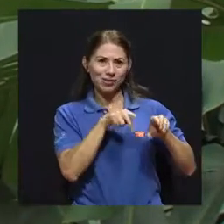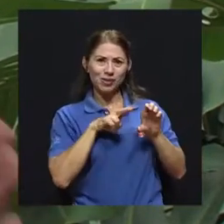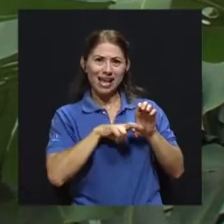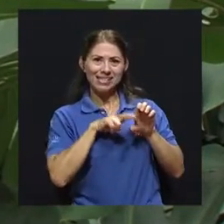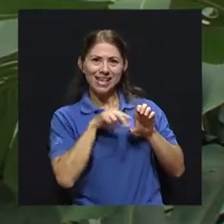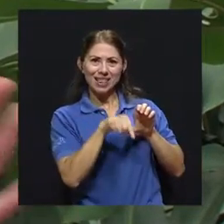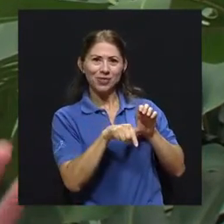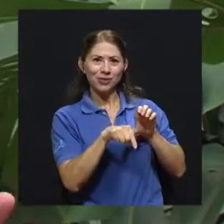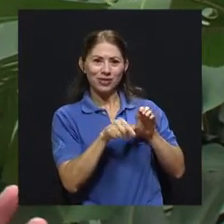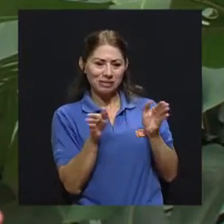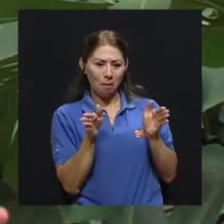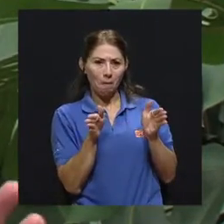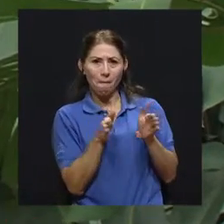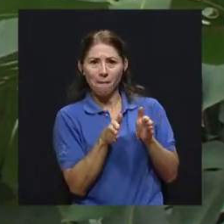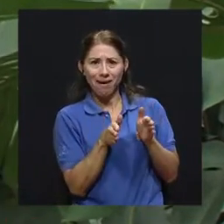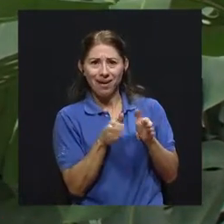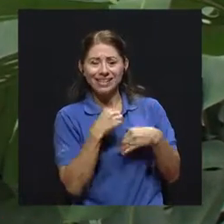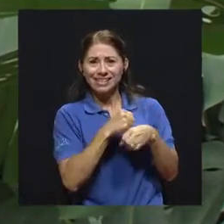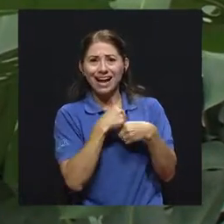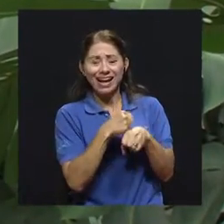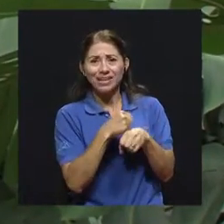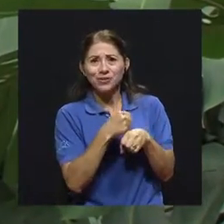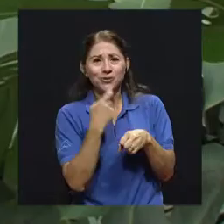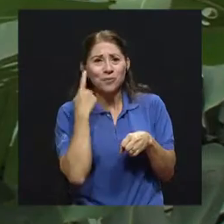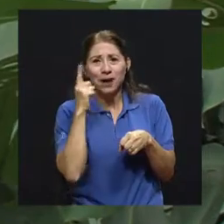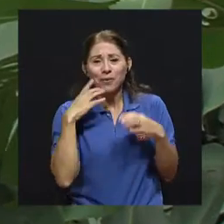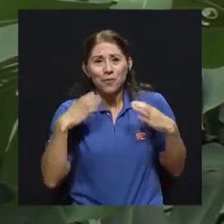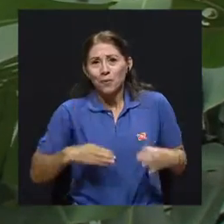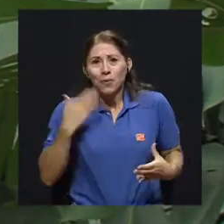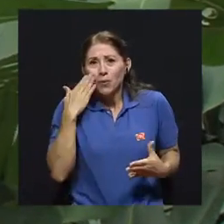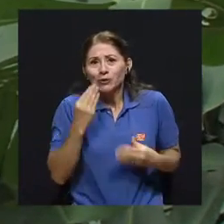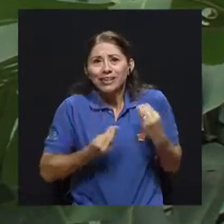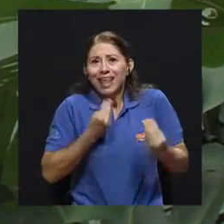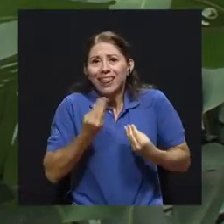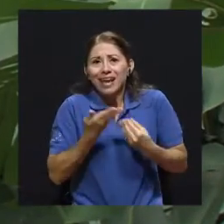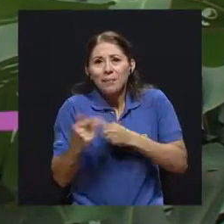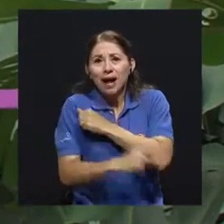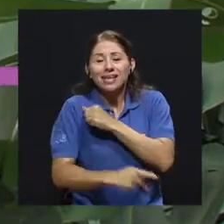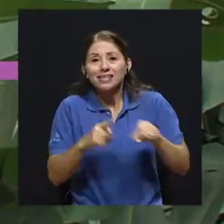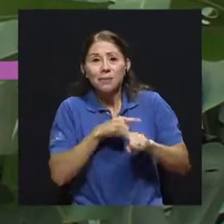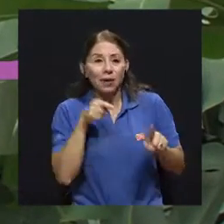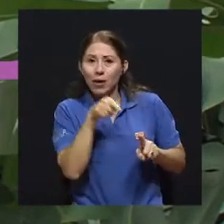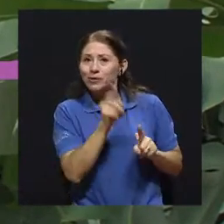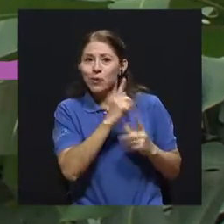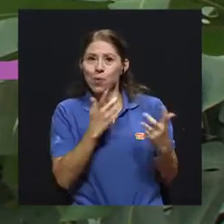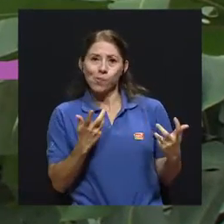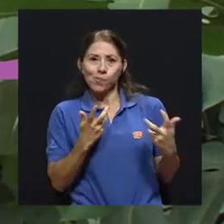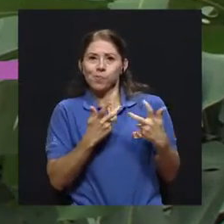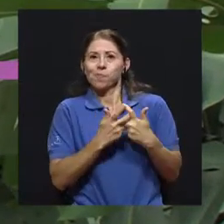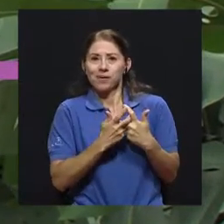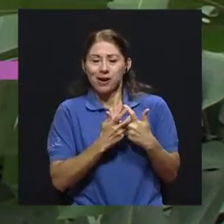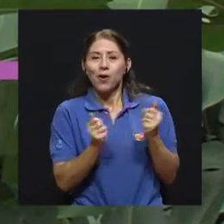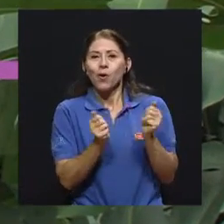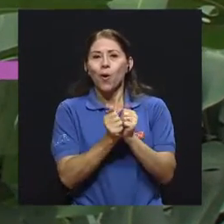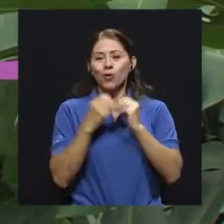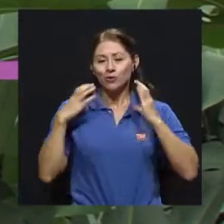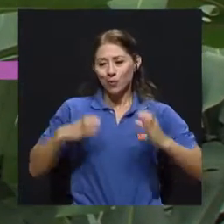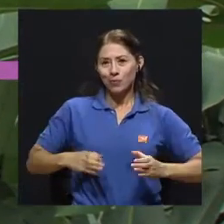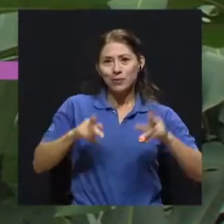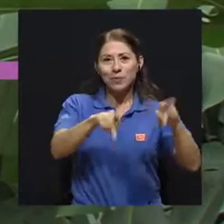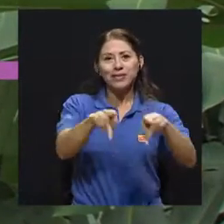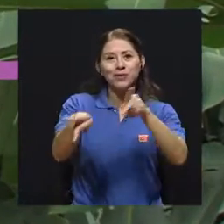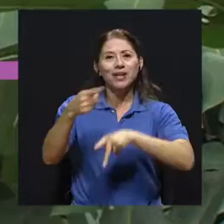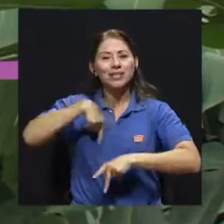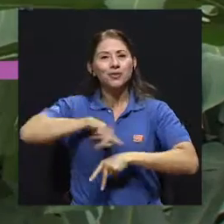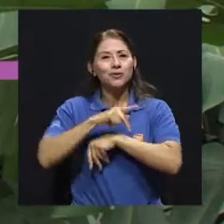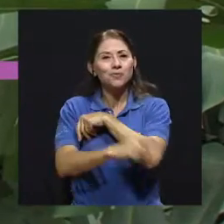anatomía, yo no sé de qué país, pero no necesariamente obedece a lo que la media de las personas en nuestro país y en el mundo, podría decirse,